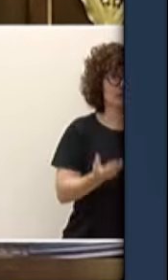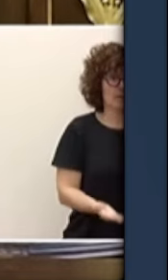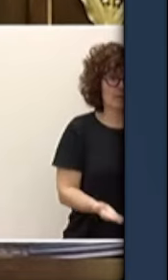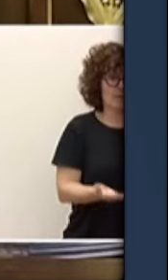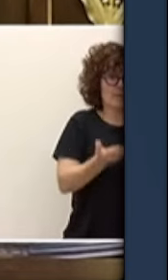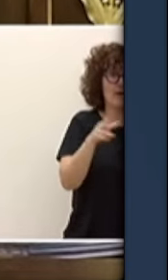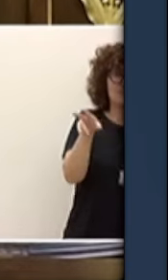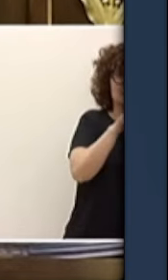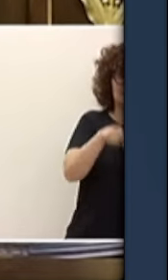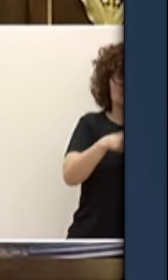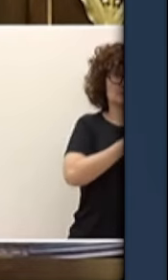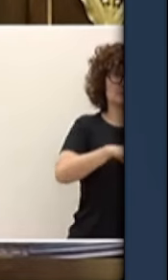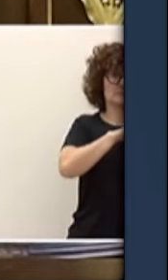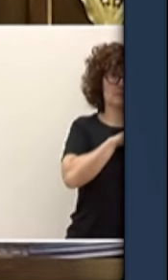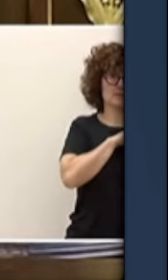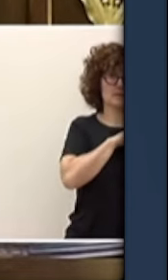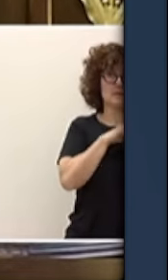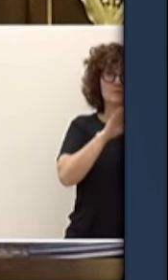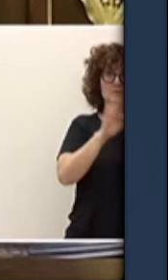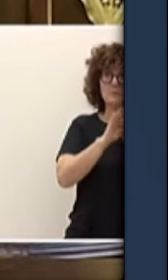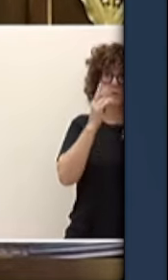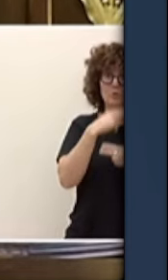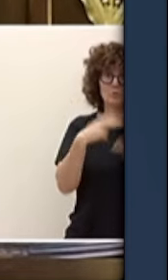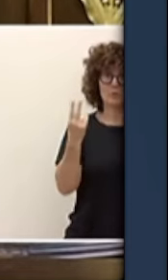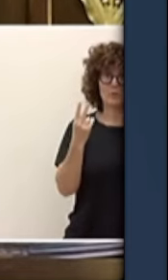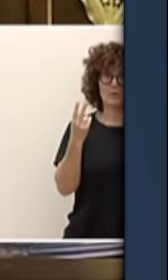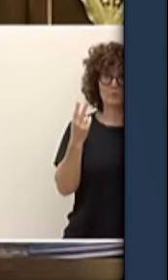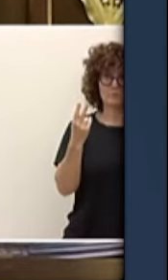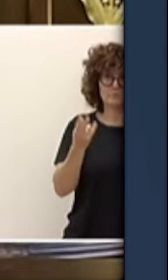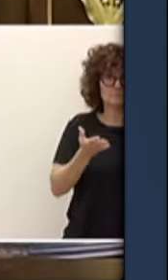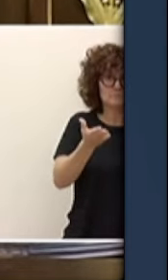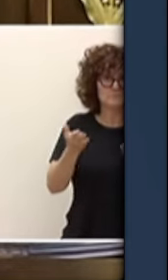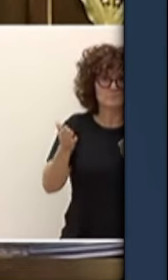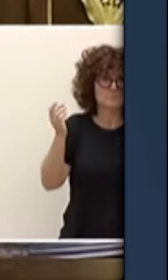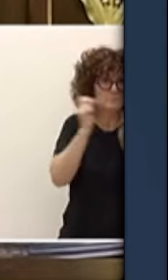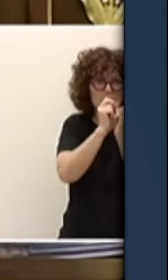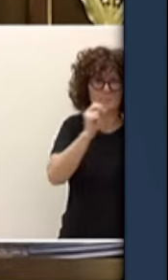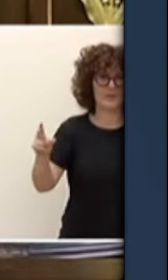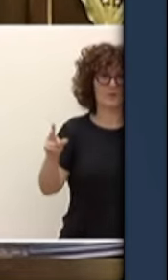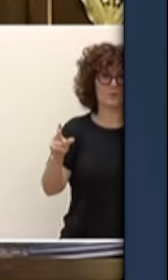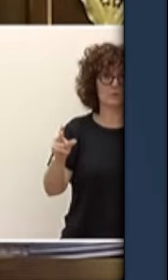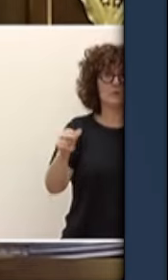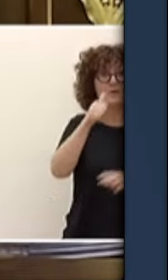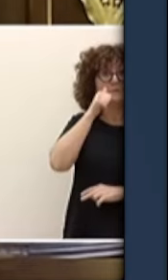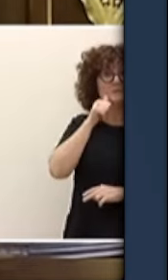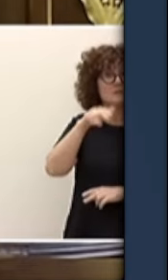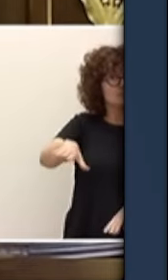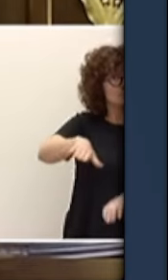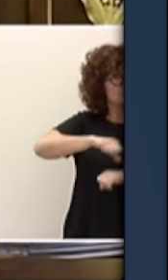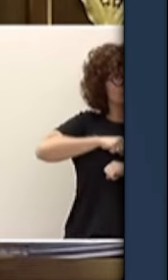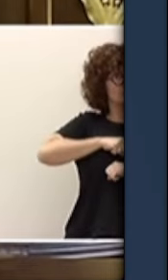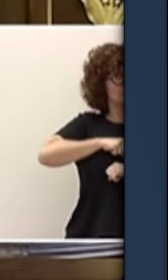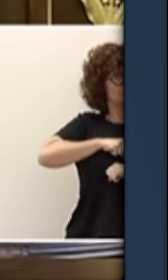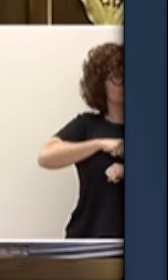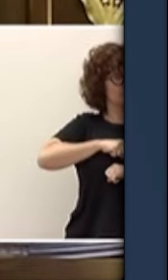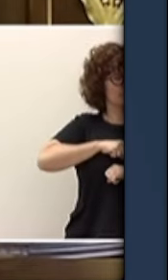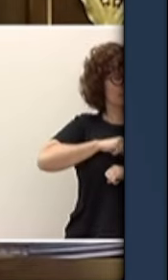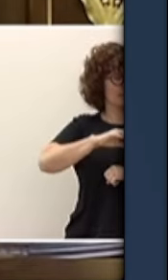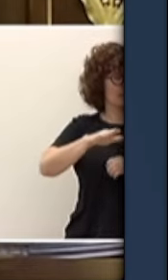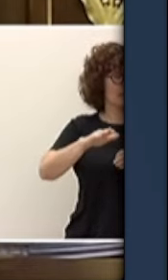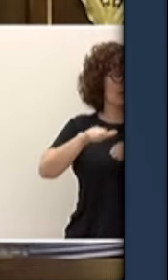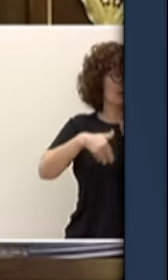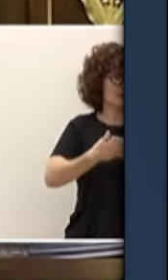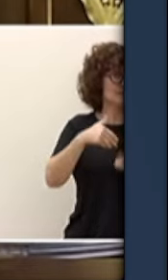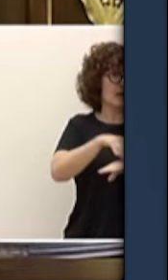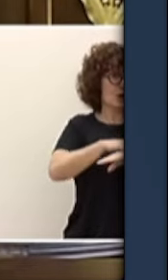peores desde que Sánchez se unió al golpe de separatistas y demás golpistas realmente España es el país de Europa que más ha